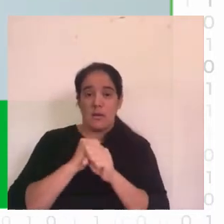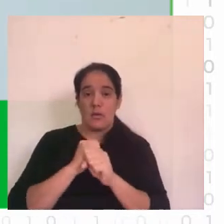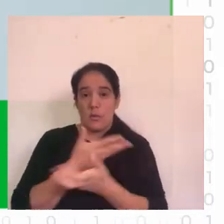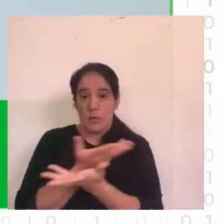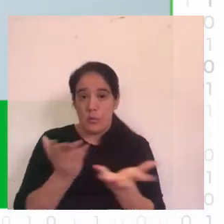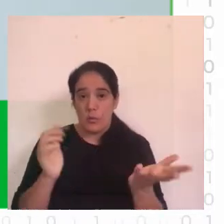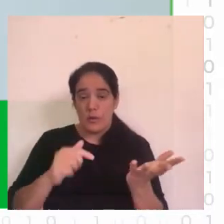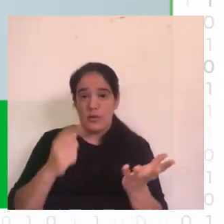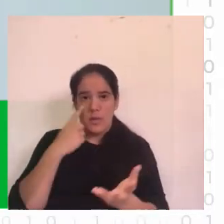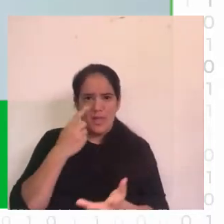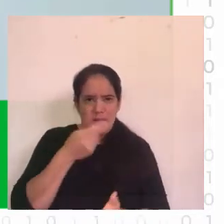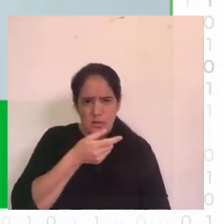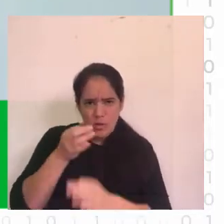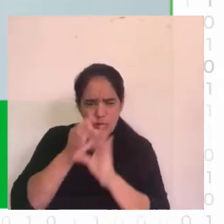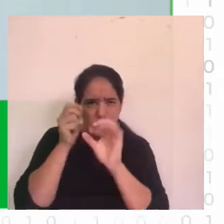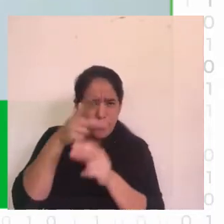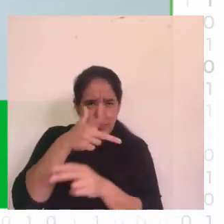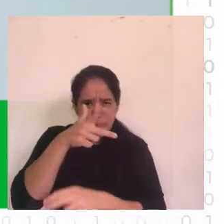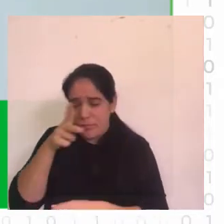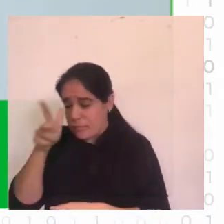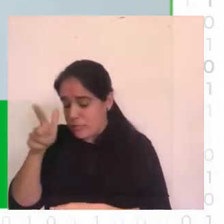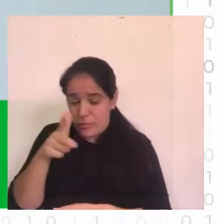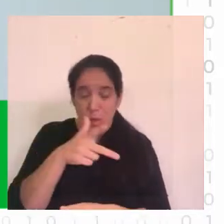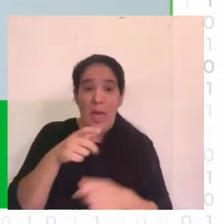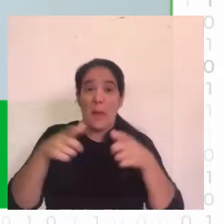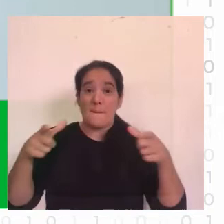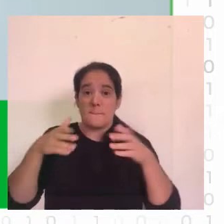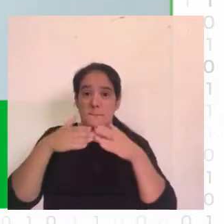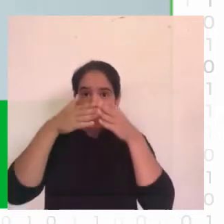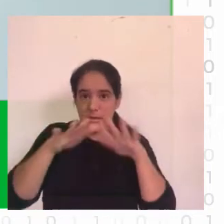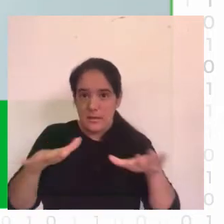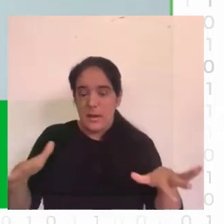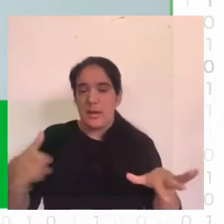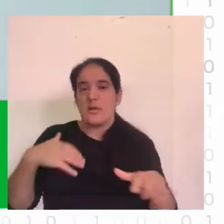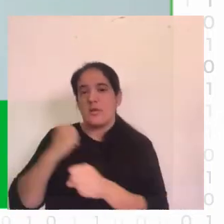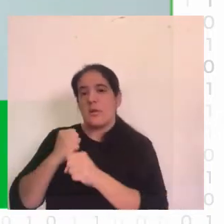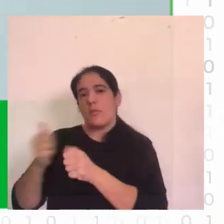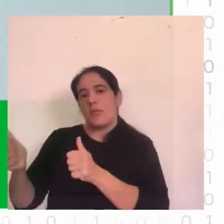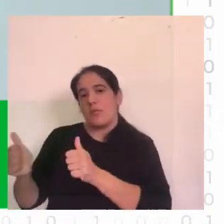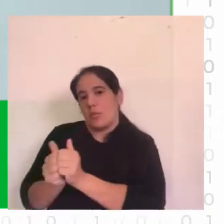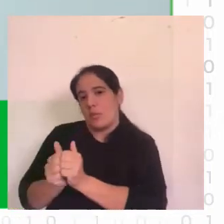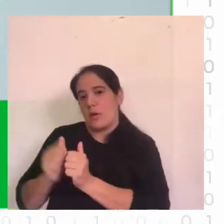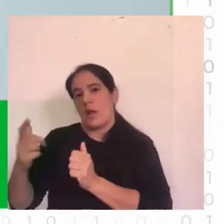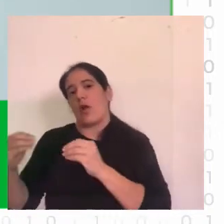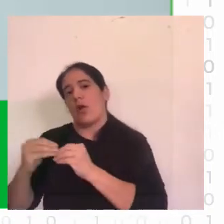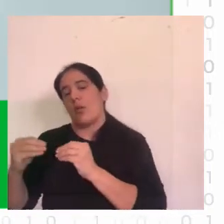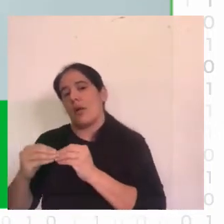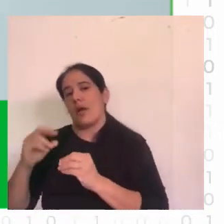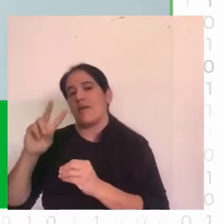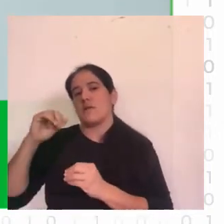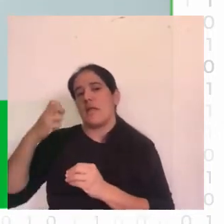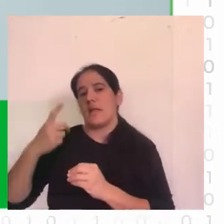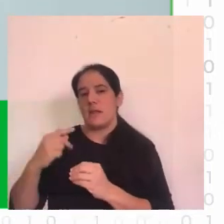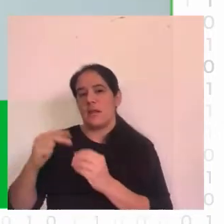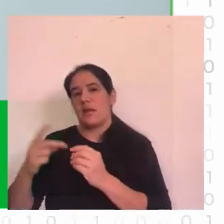utilizando redes neuronales convolucionales y lo realizamos junto a Victoria Landa Berri Juan Manuel Sancho Luciana Vidal y Nicaela Vidal